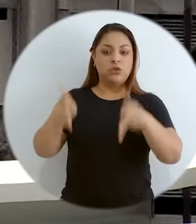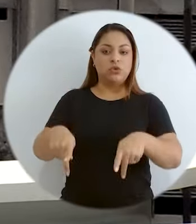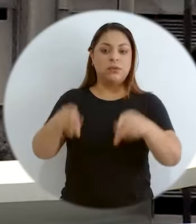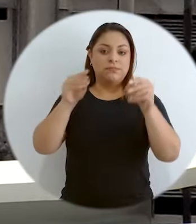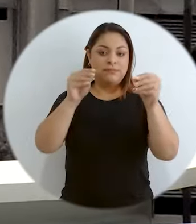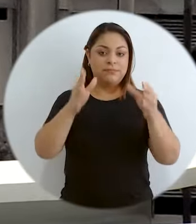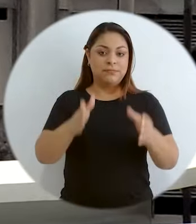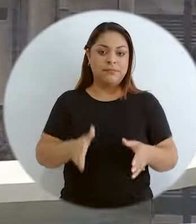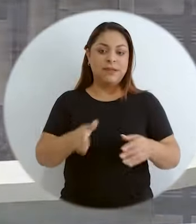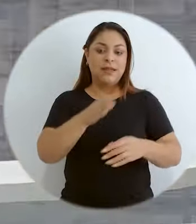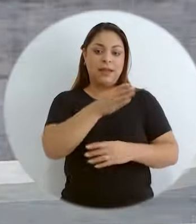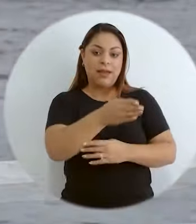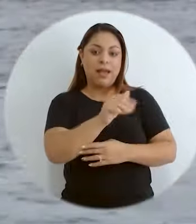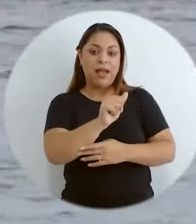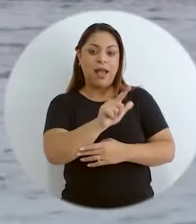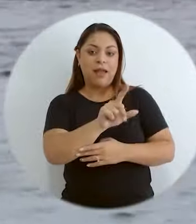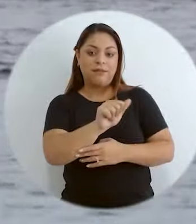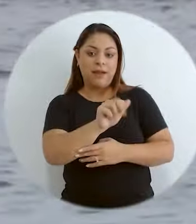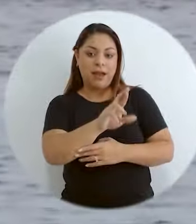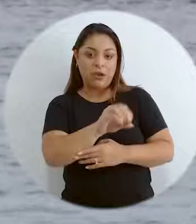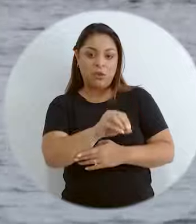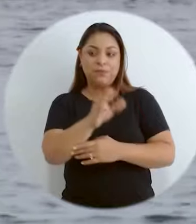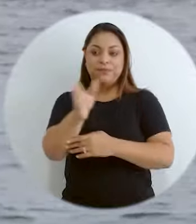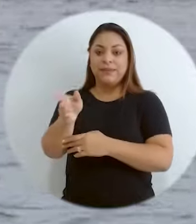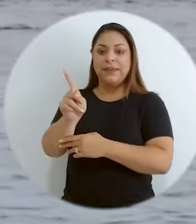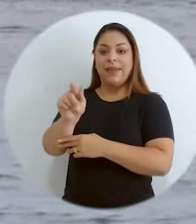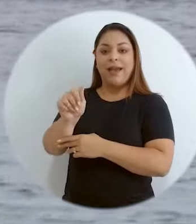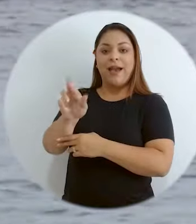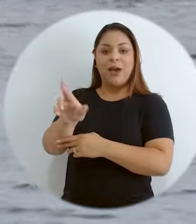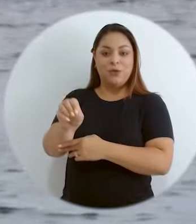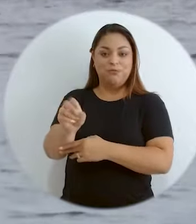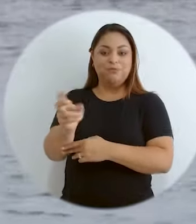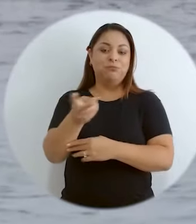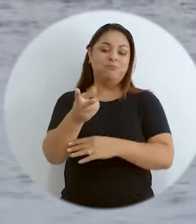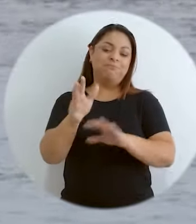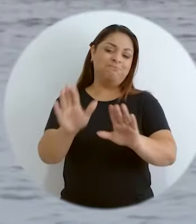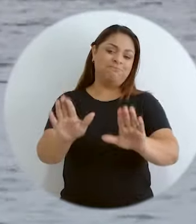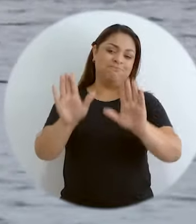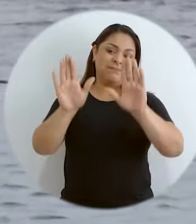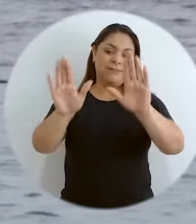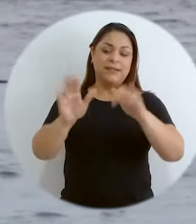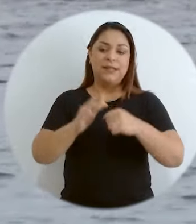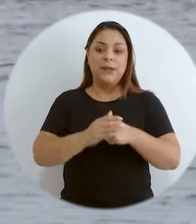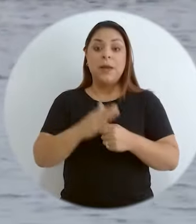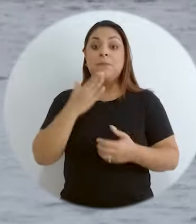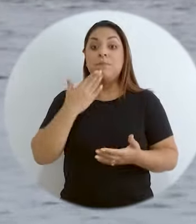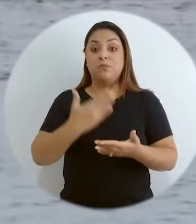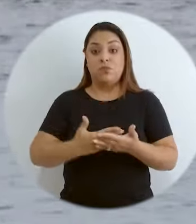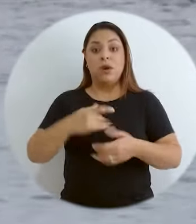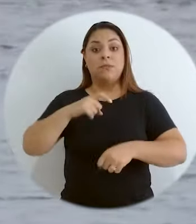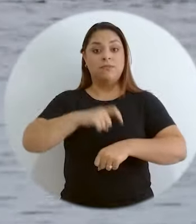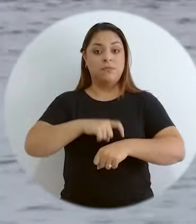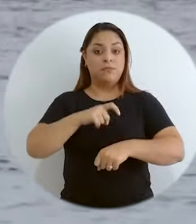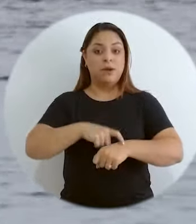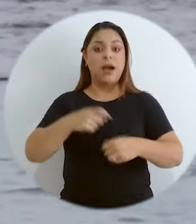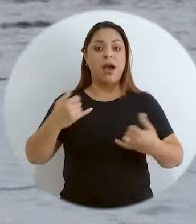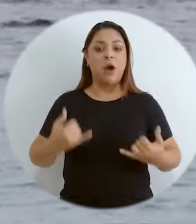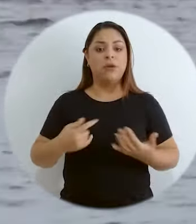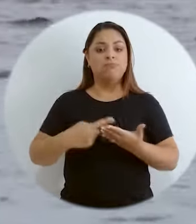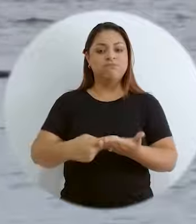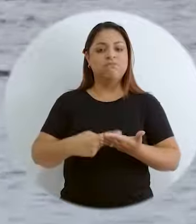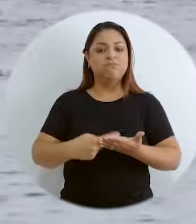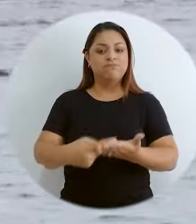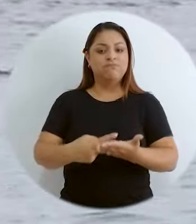es don Álvaro y doña Caro. Me parece en buena hora abordar un tema como este,